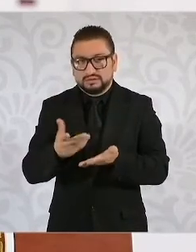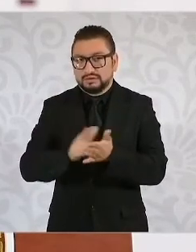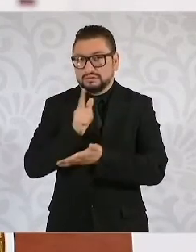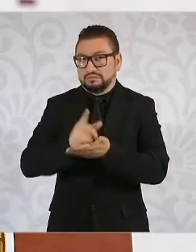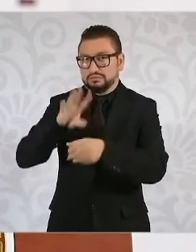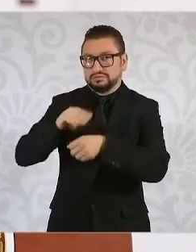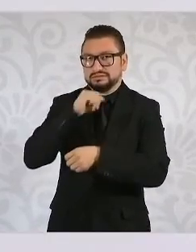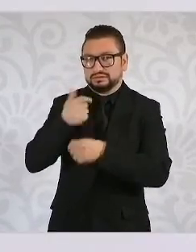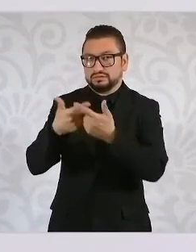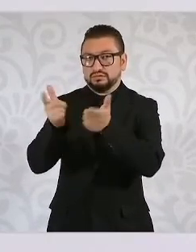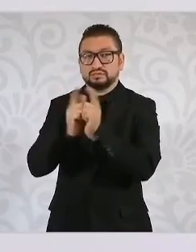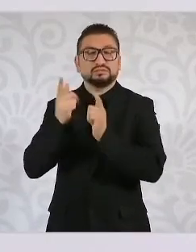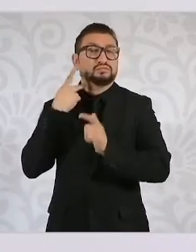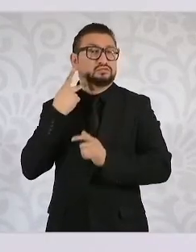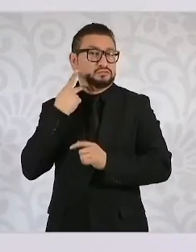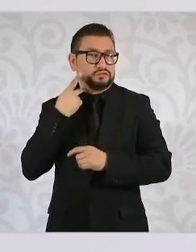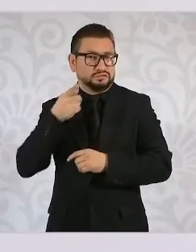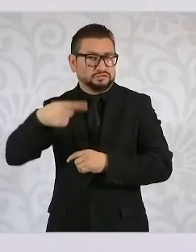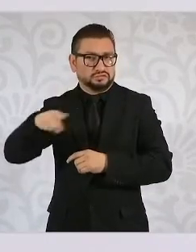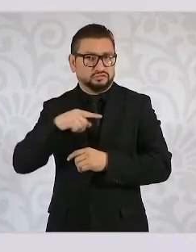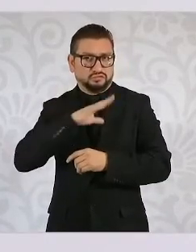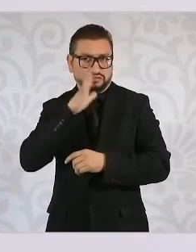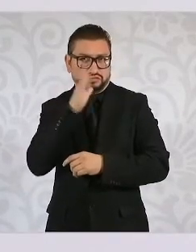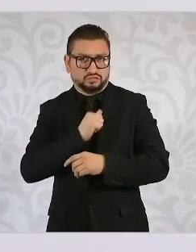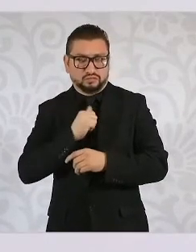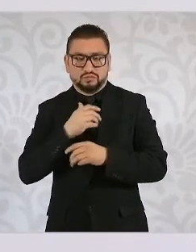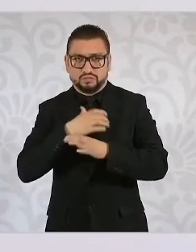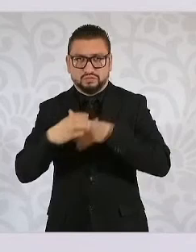políticos para presentarla.